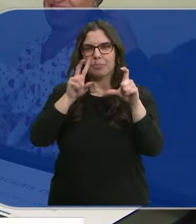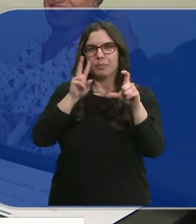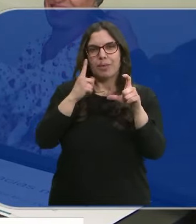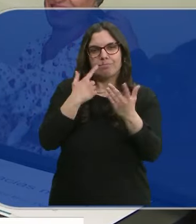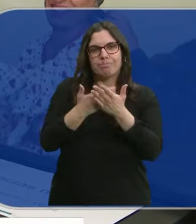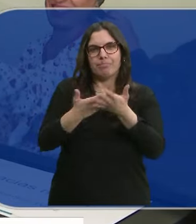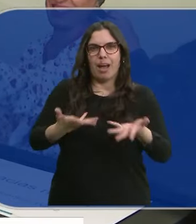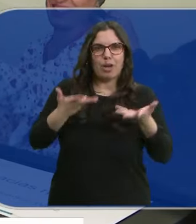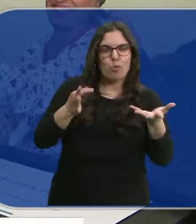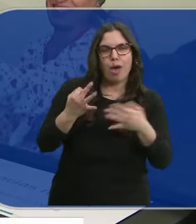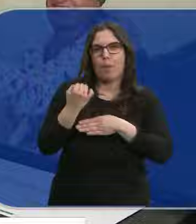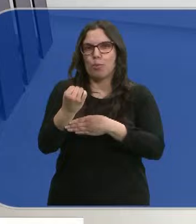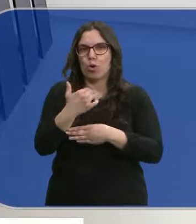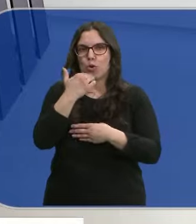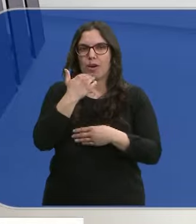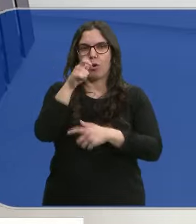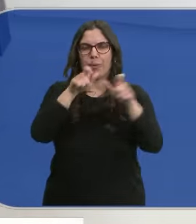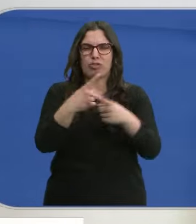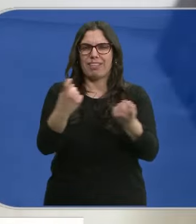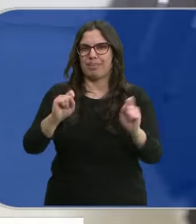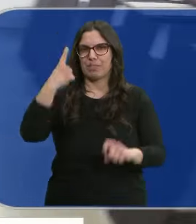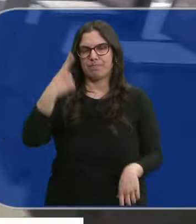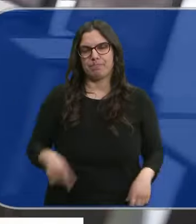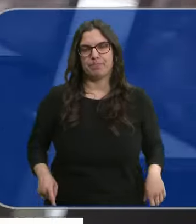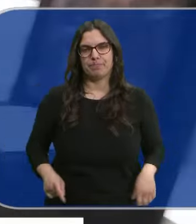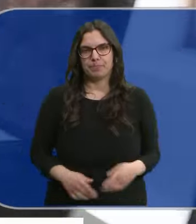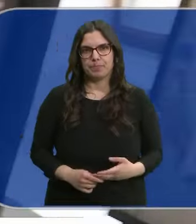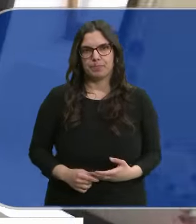que reflejan gestos de ayuda o de apoyo a quienes más lo necesitan.